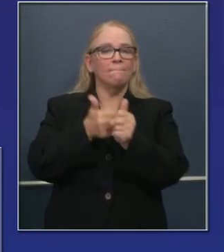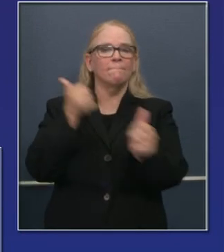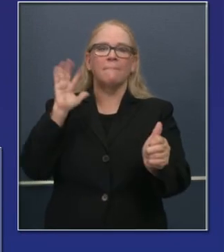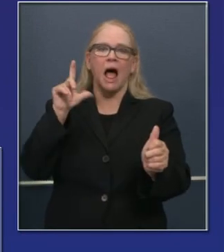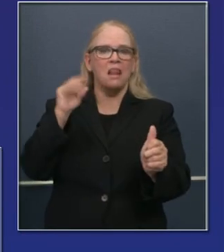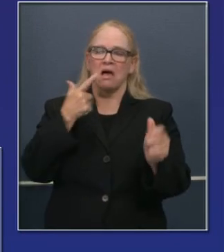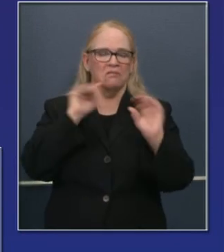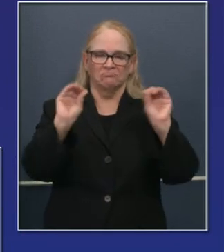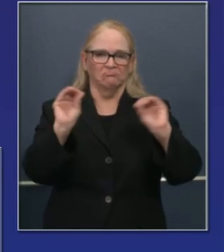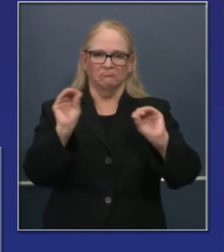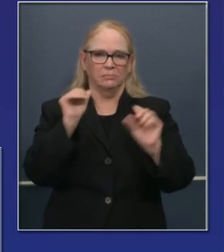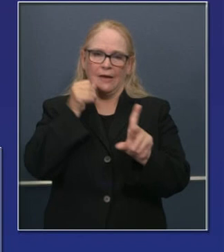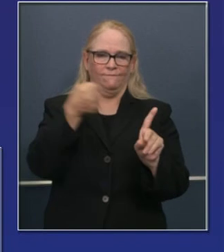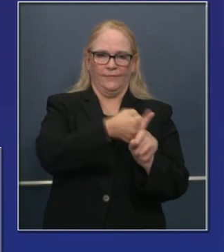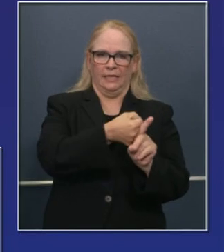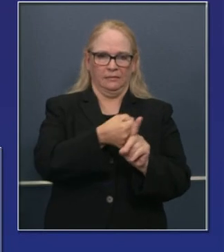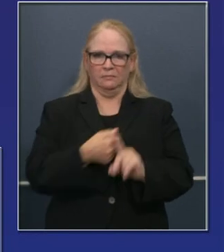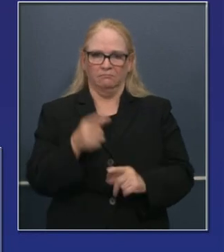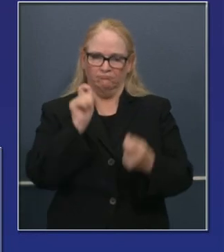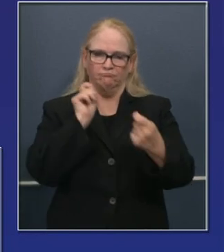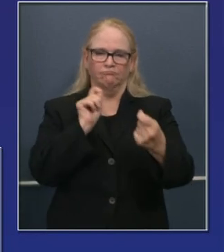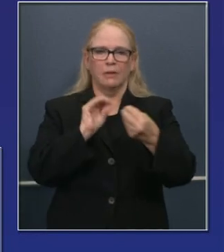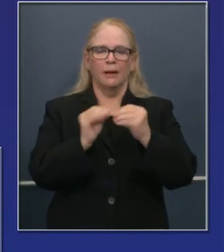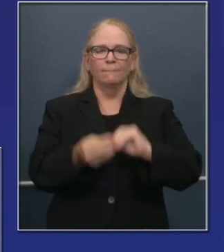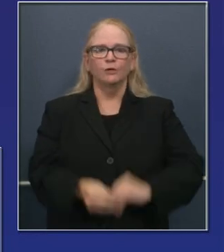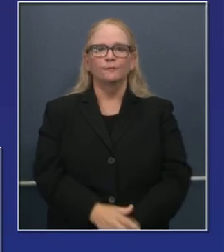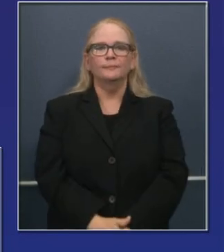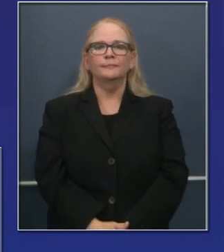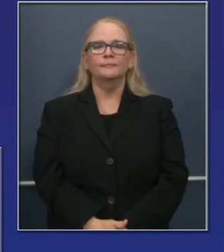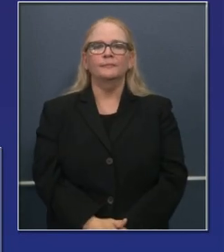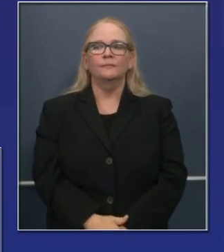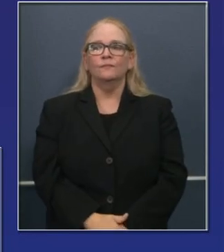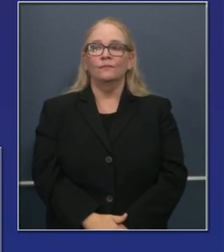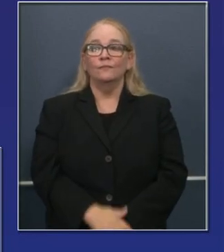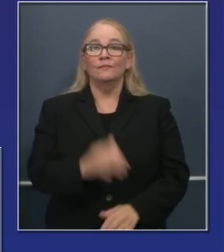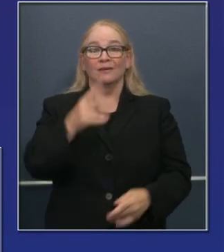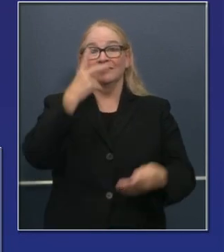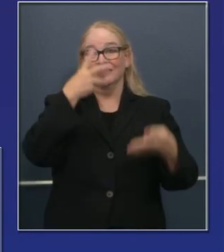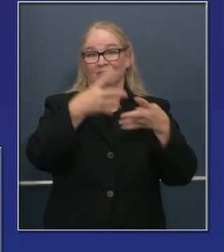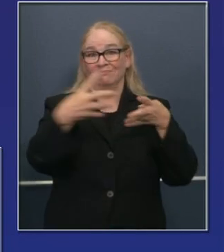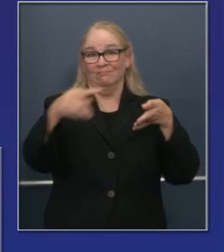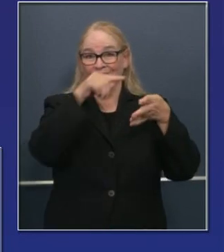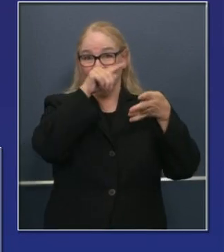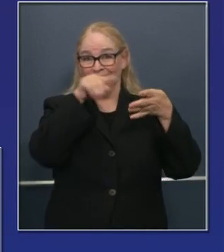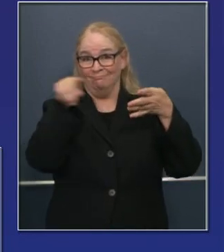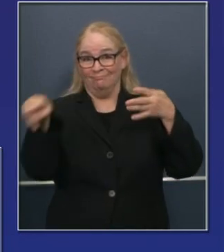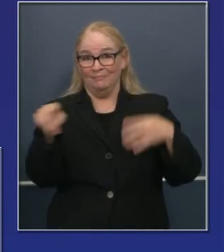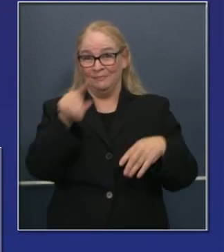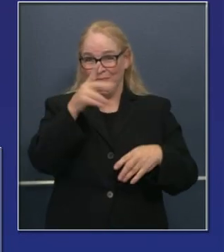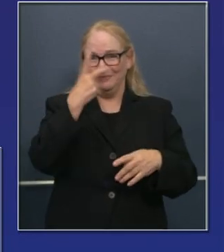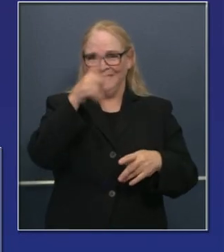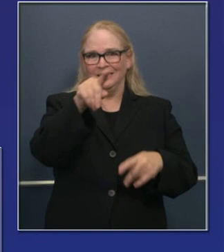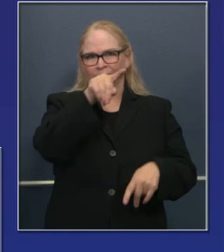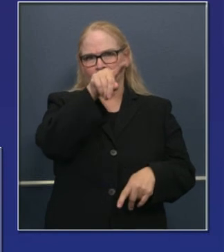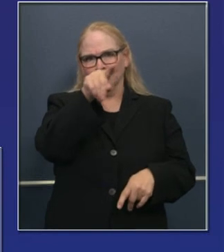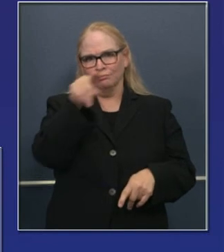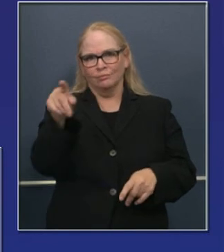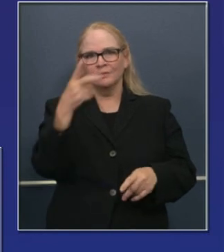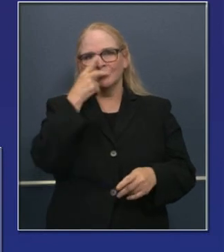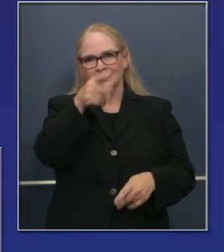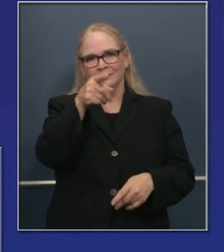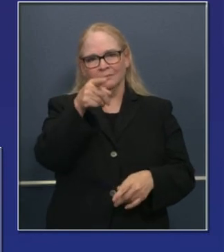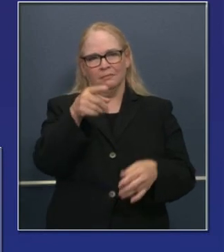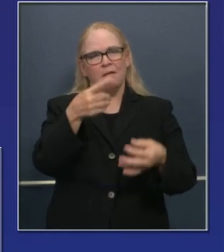Sumamente confiados con resolución en estas cifras que les estamos proporcionando hoy, que son sumamente importantes. Lo hemos